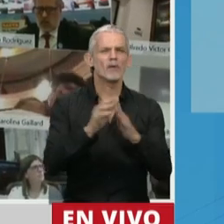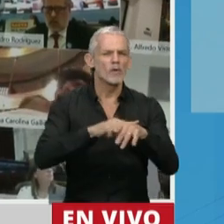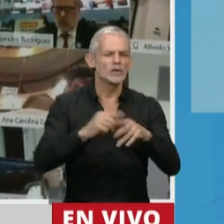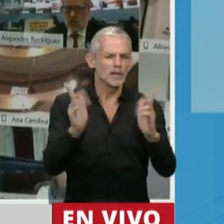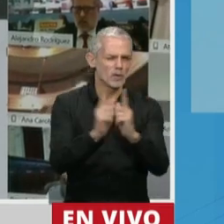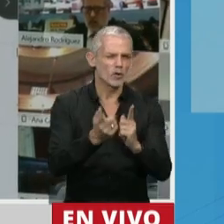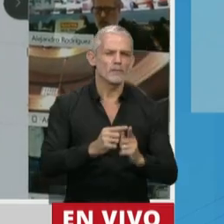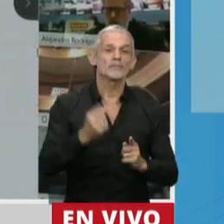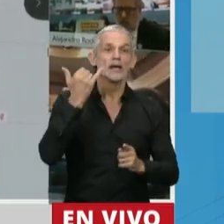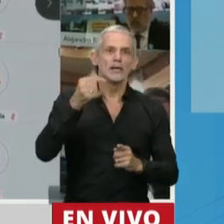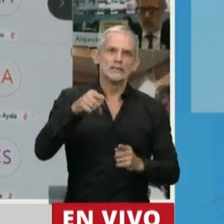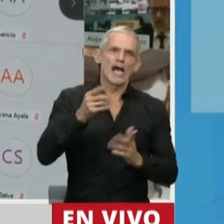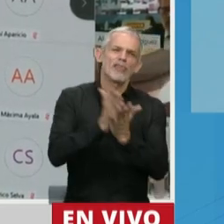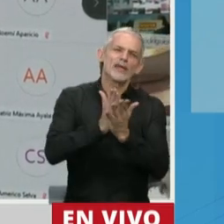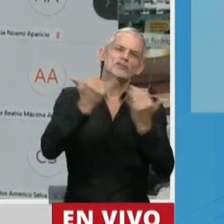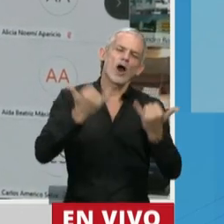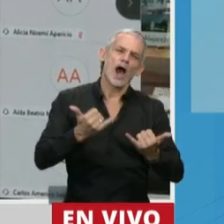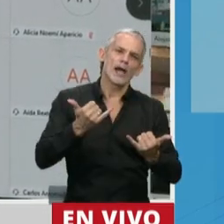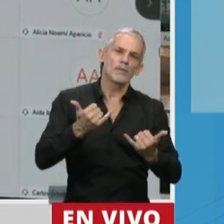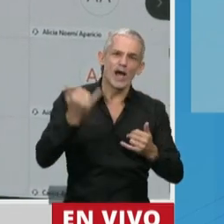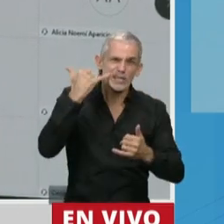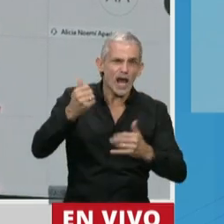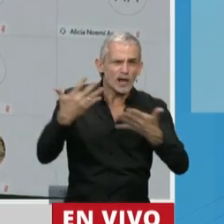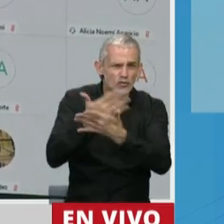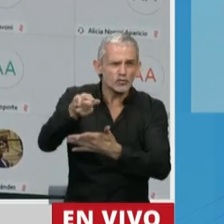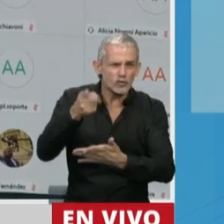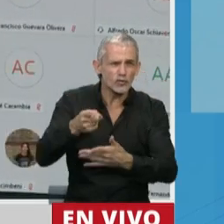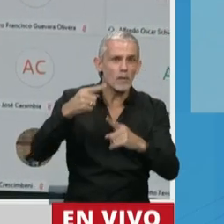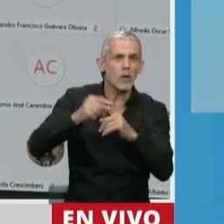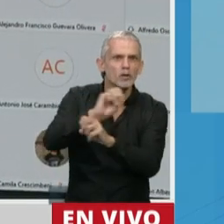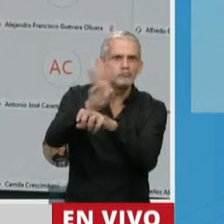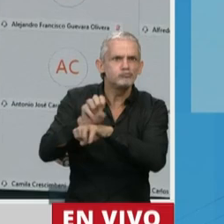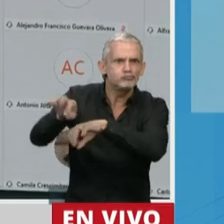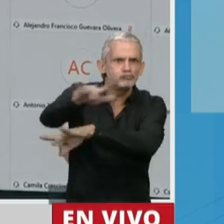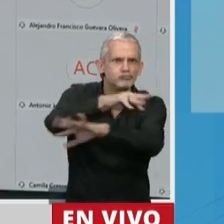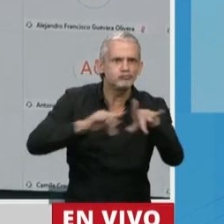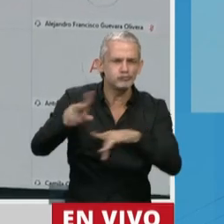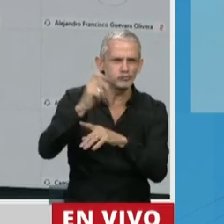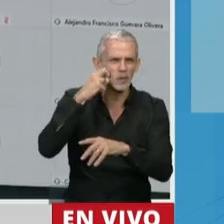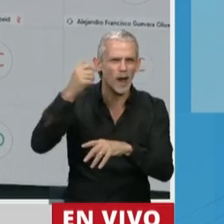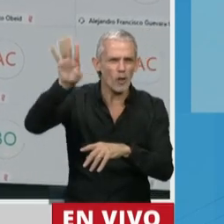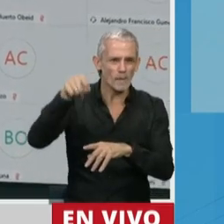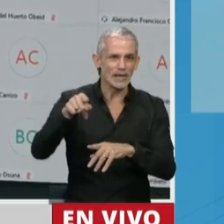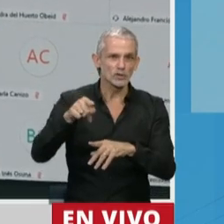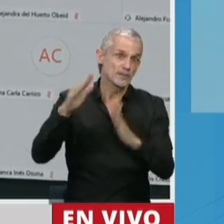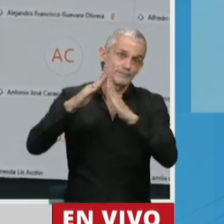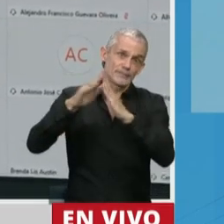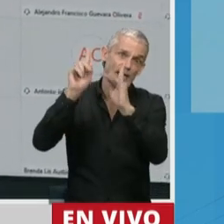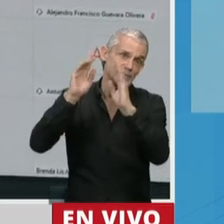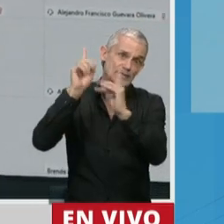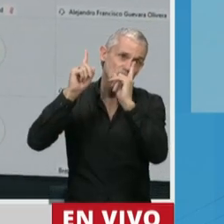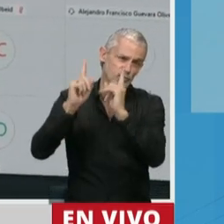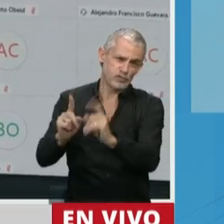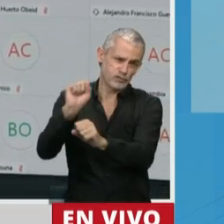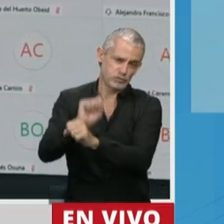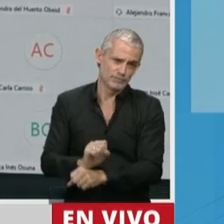No hagamos más vulnerables... Sí, ya termino. A quienes ya sufren por el virus que está circulando y esto nos mantiene encerrados a gran parte de